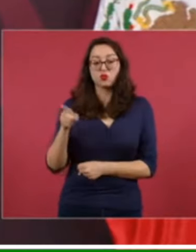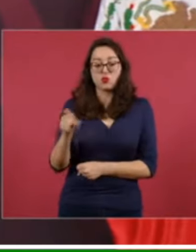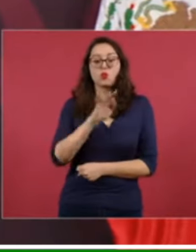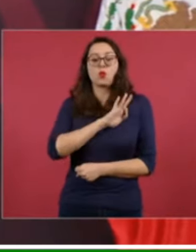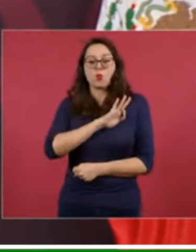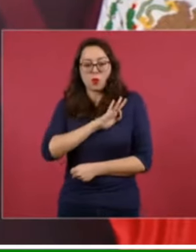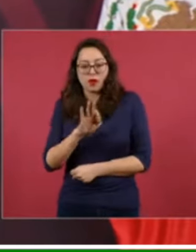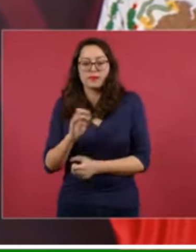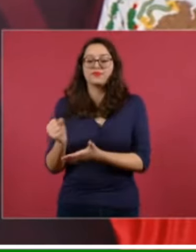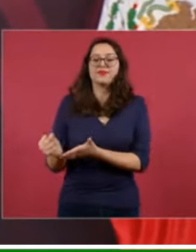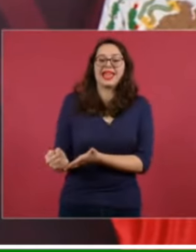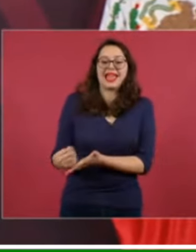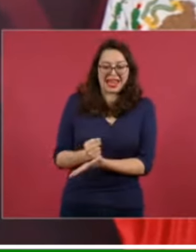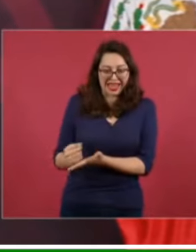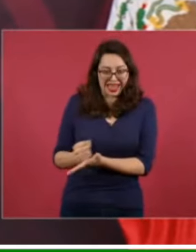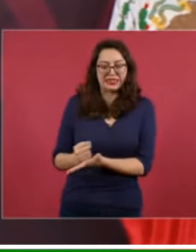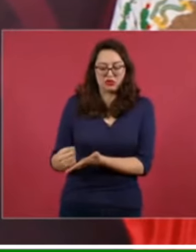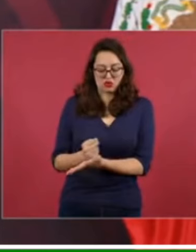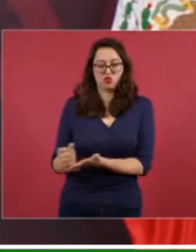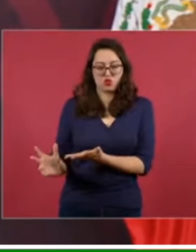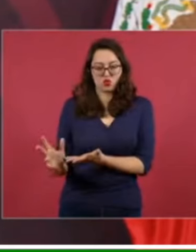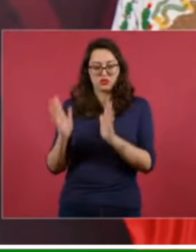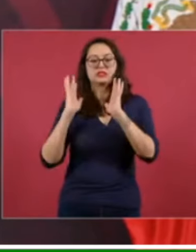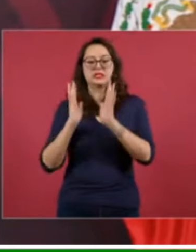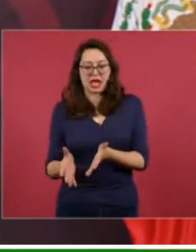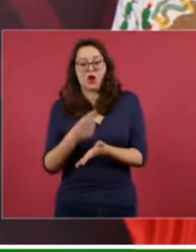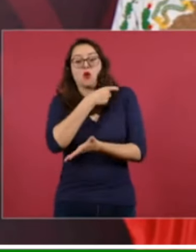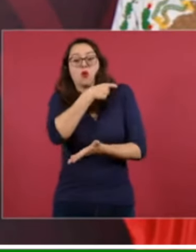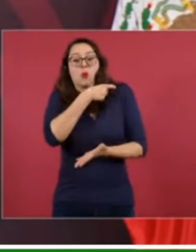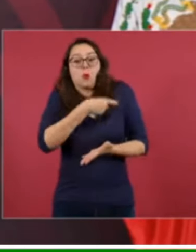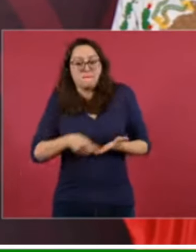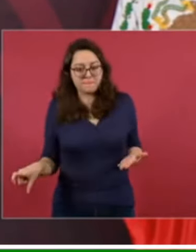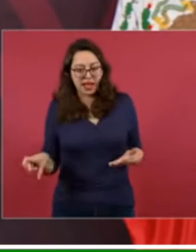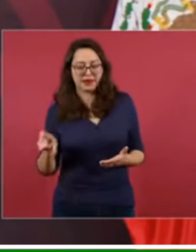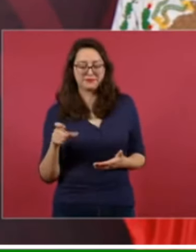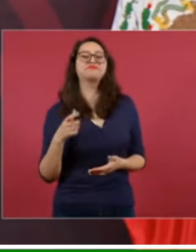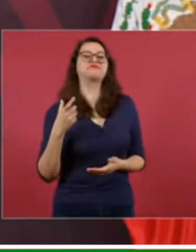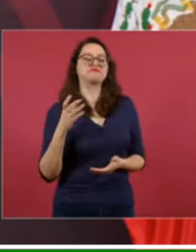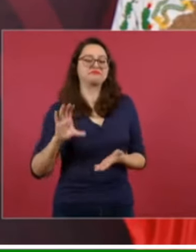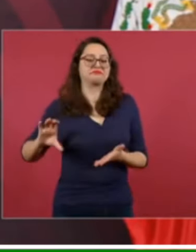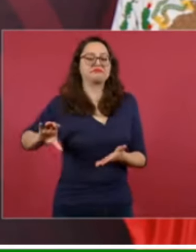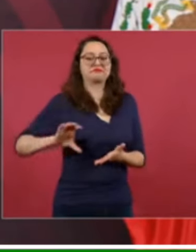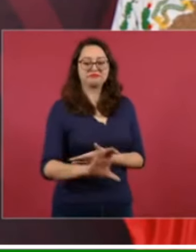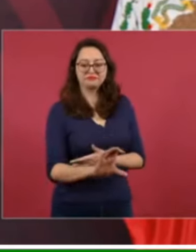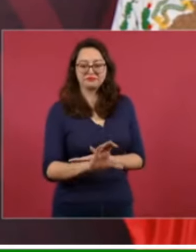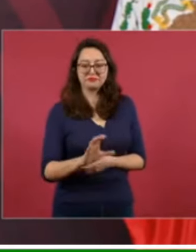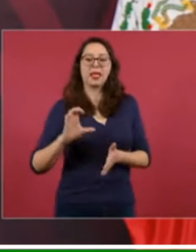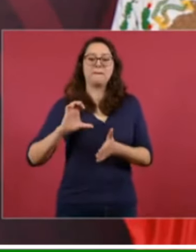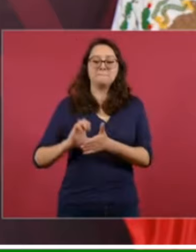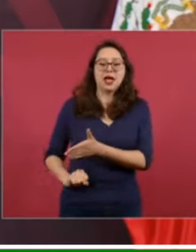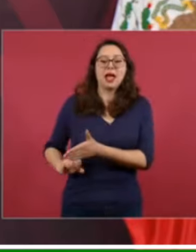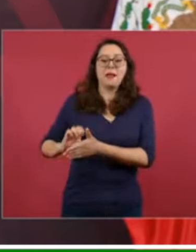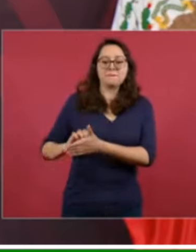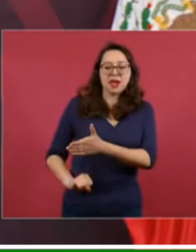a precios justos su casa y le descuentan lo que aportó